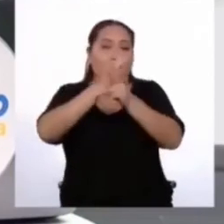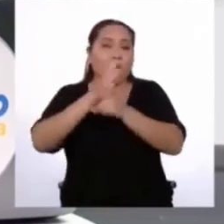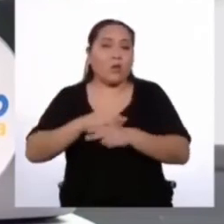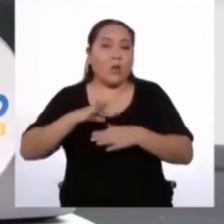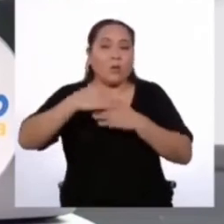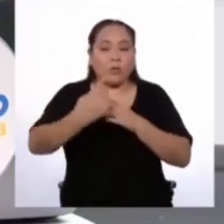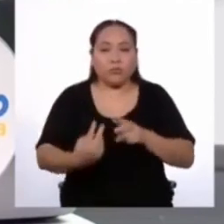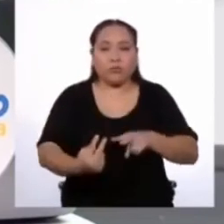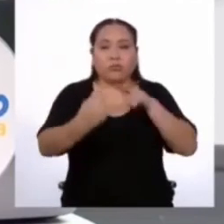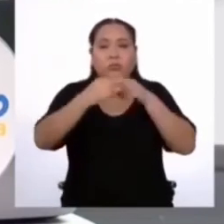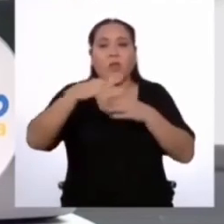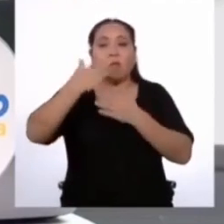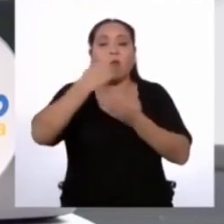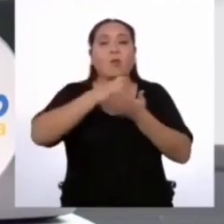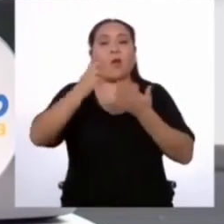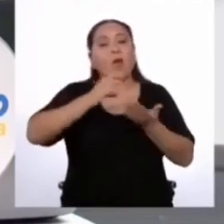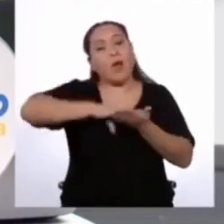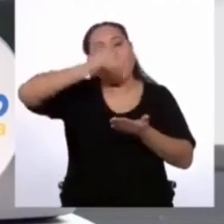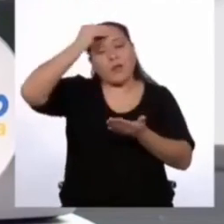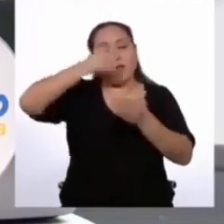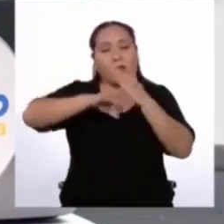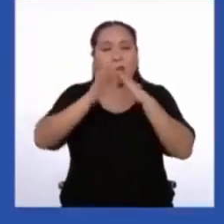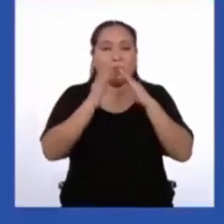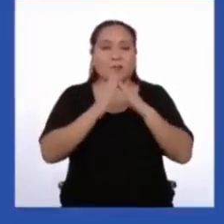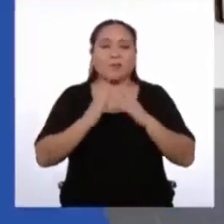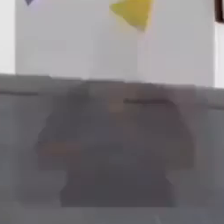vemos en el siguiente programa! ¡Aprenda en casa!